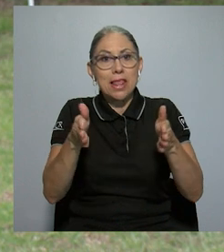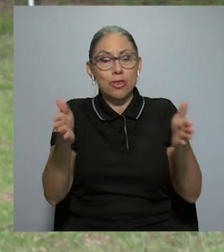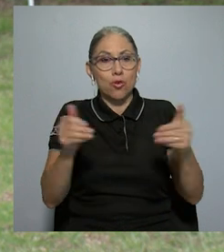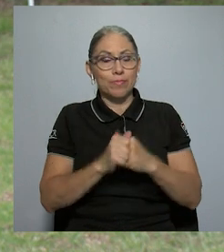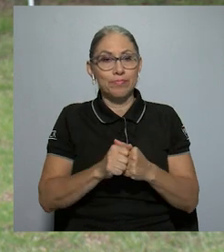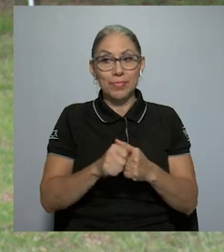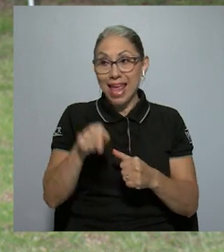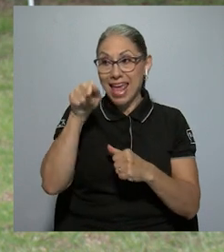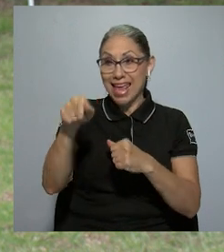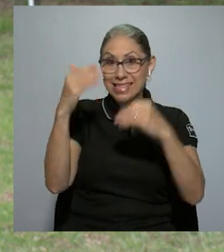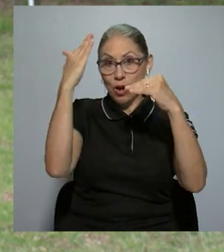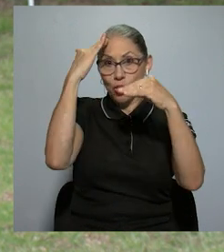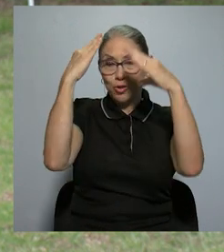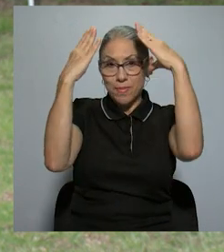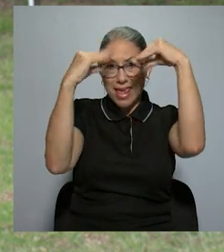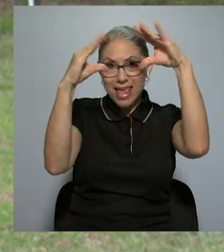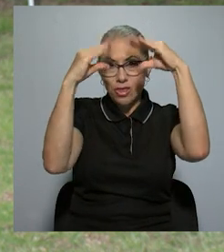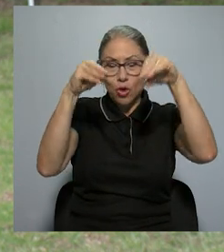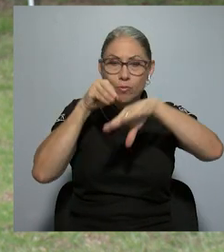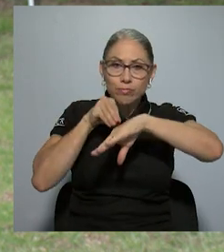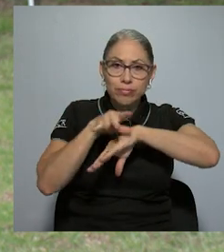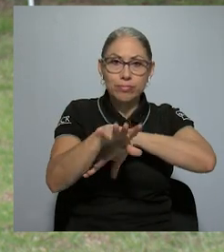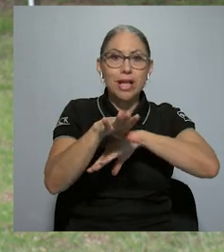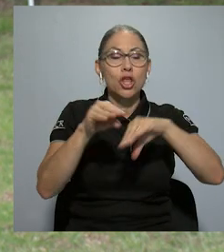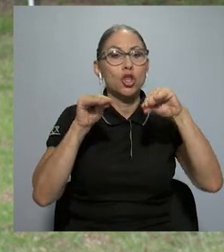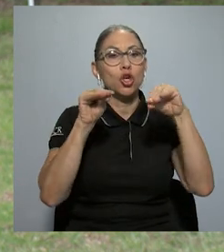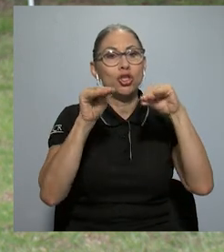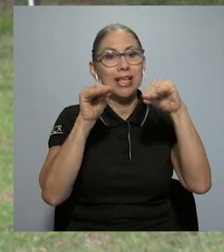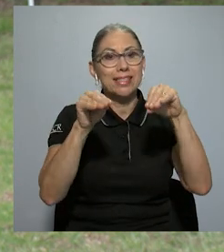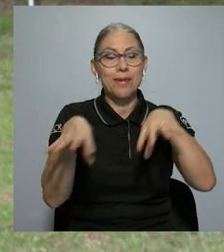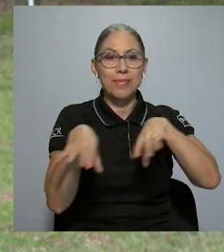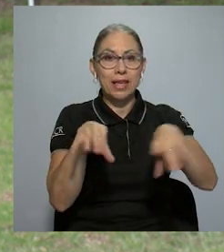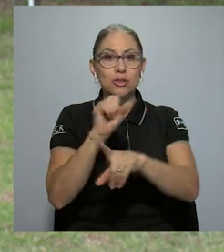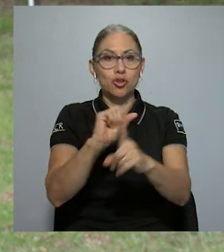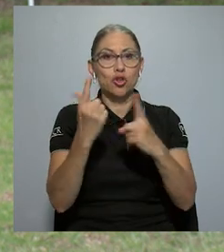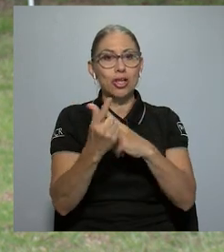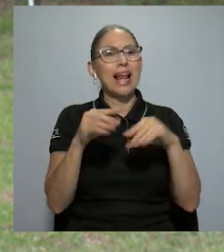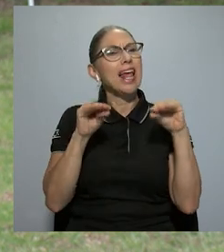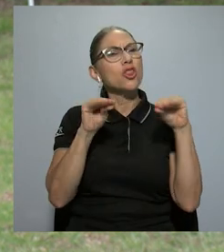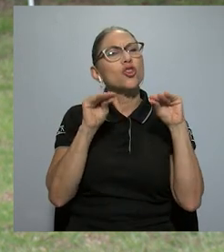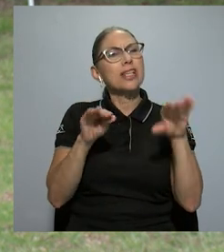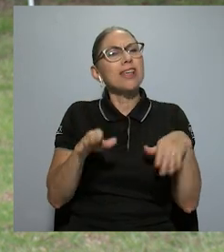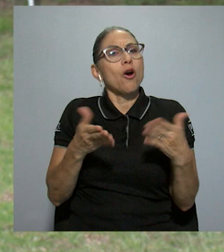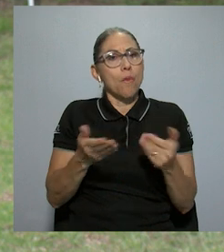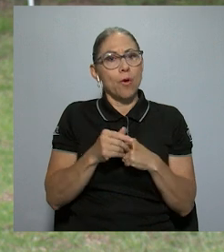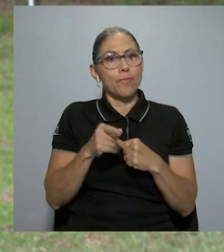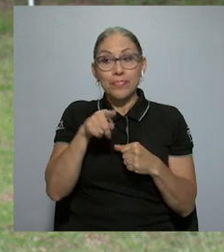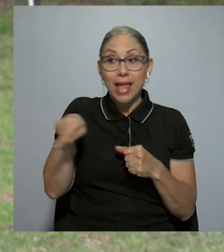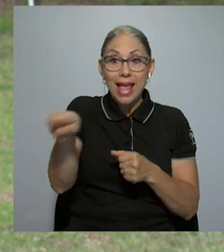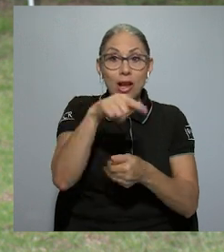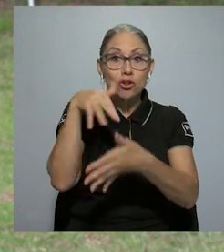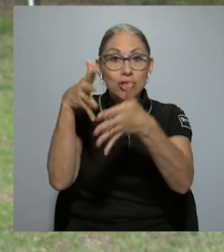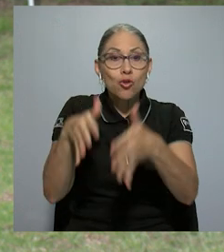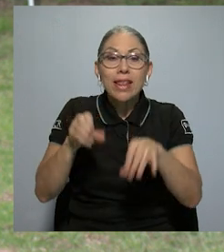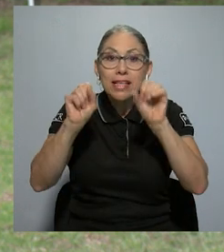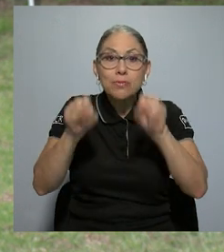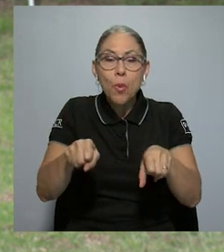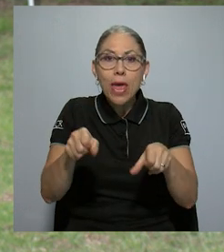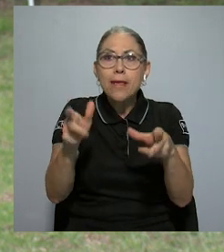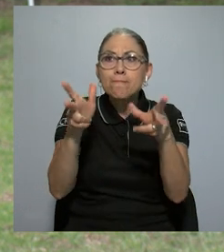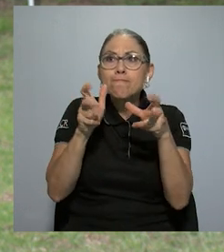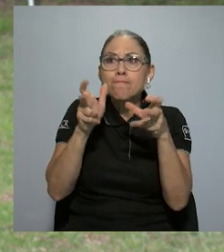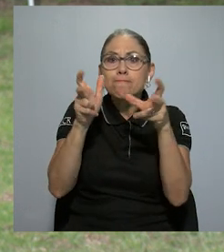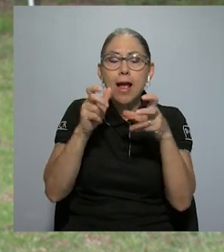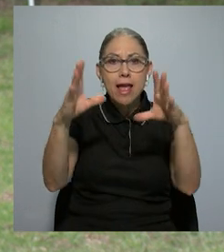Ese conocimiento a su vez repercute en la docencia y en la acción social. En la docencia porque nuestros estudiantes perfectamente tienen acceso a